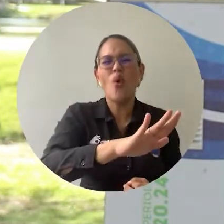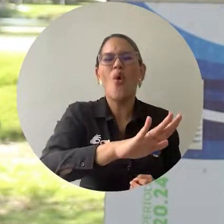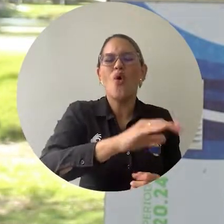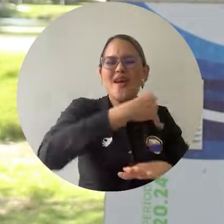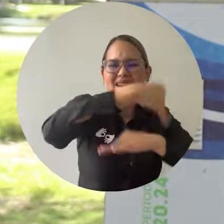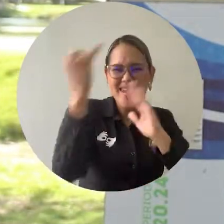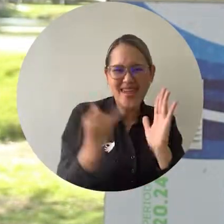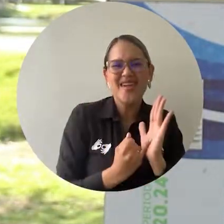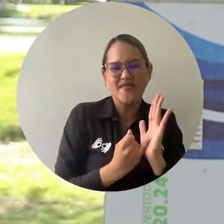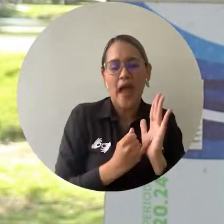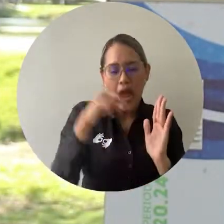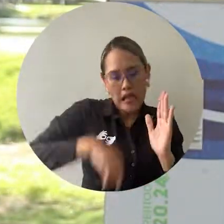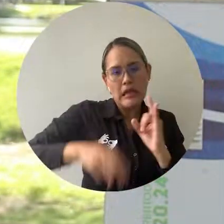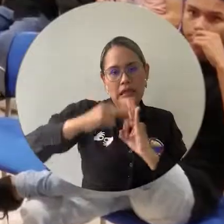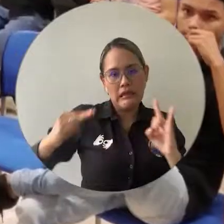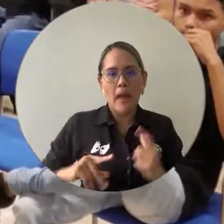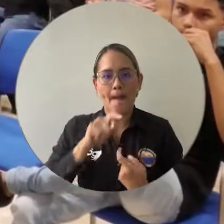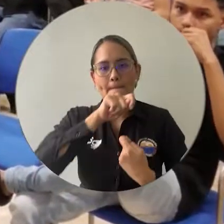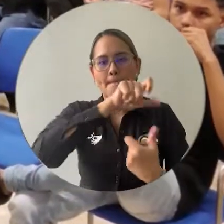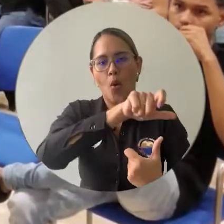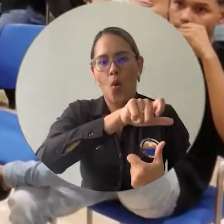directamente la Universidad del Magdalena.